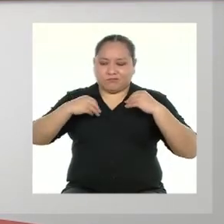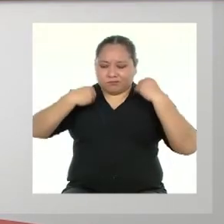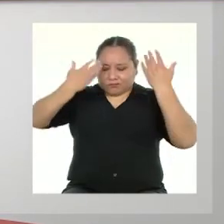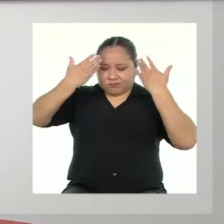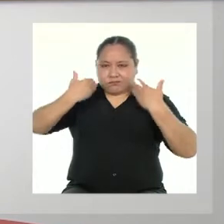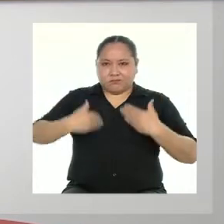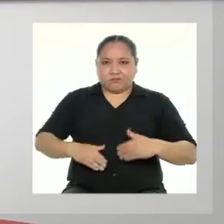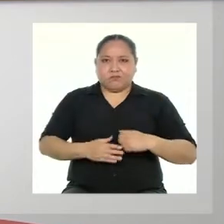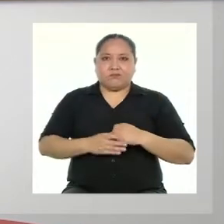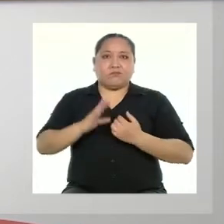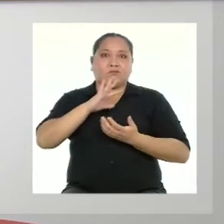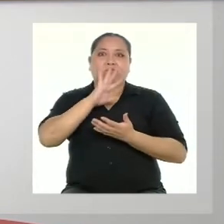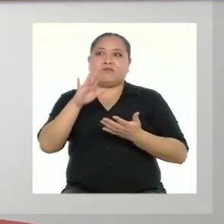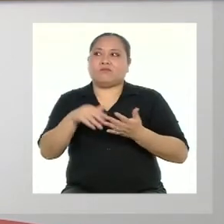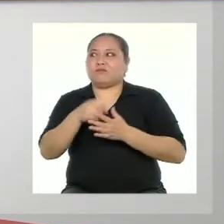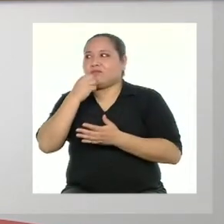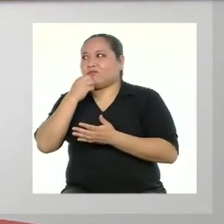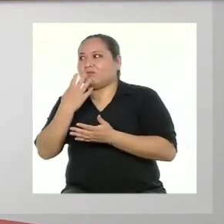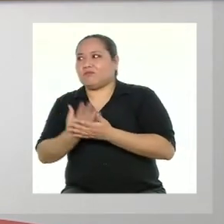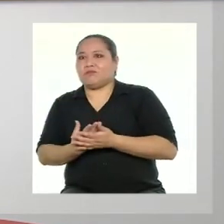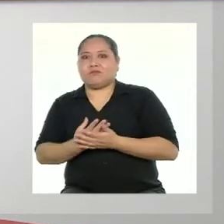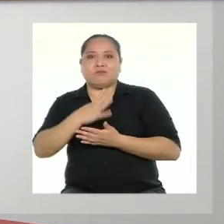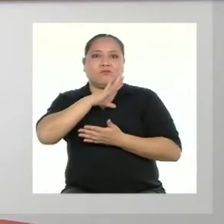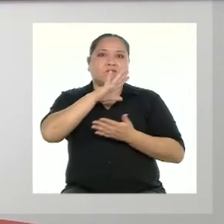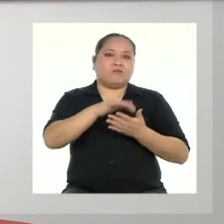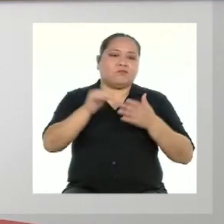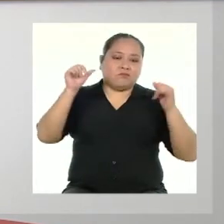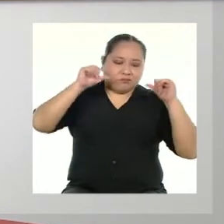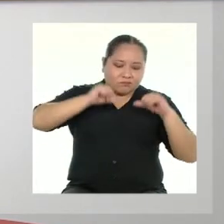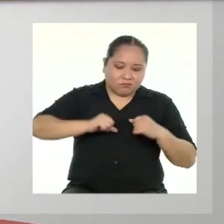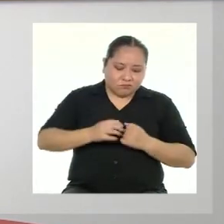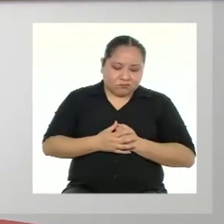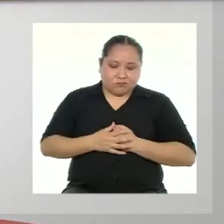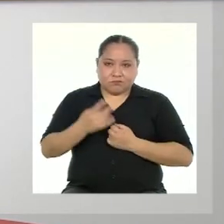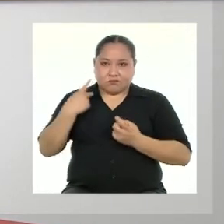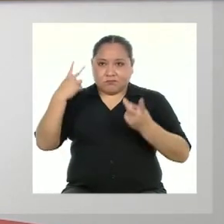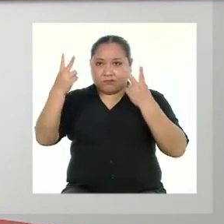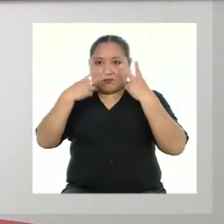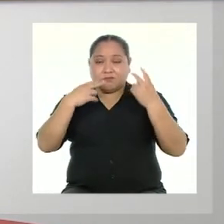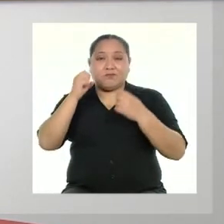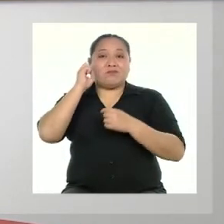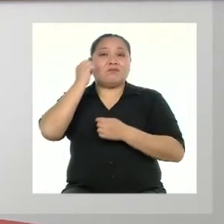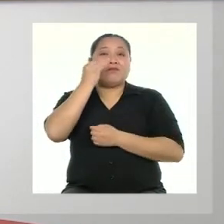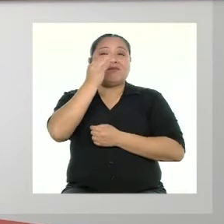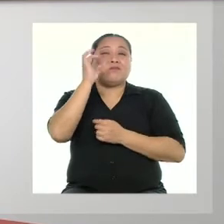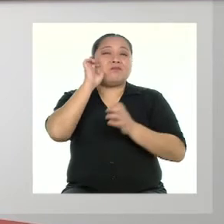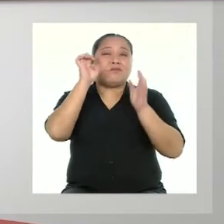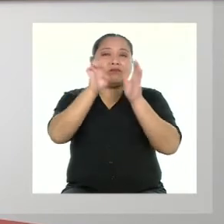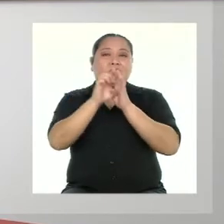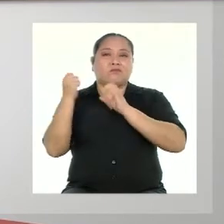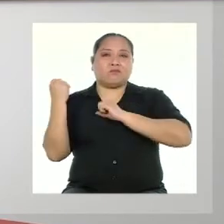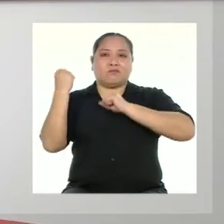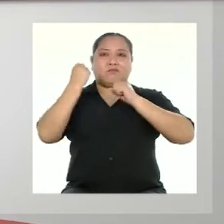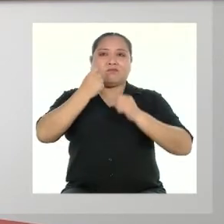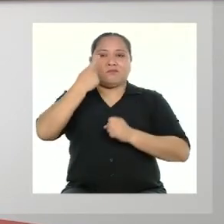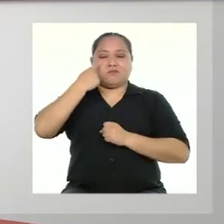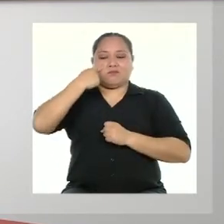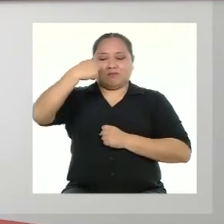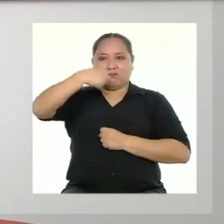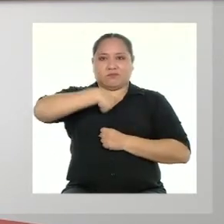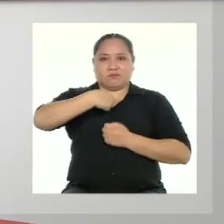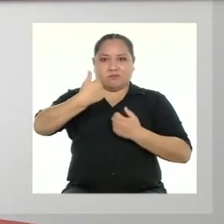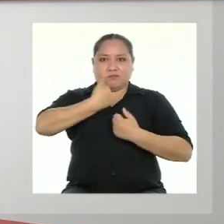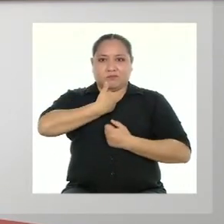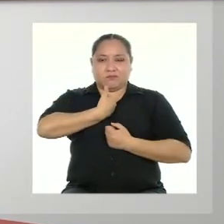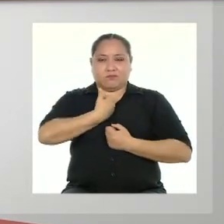somos, con todo lo bueno y lo malo también. Vamos a ver algunos ejemplos de cómo fortalecer nuestro autoconocimiento